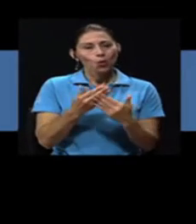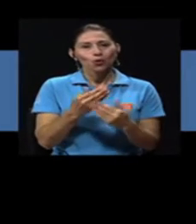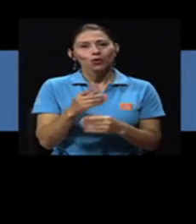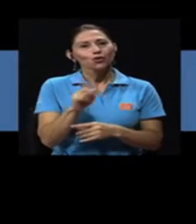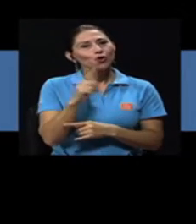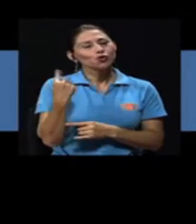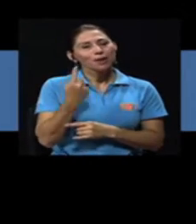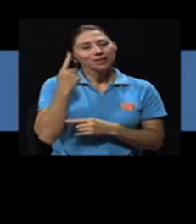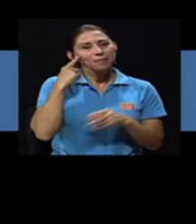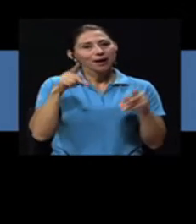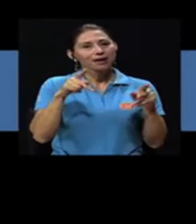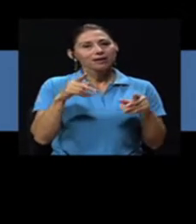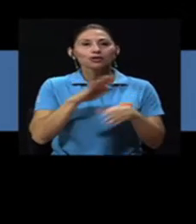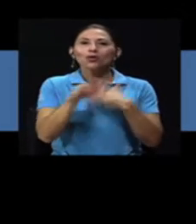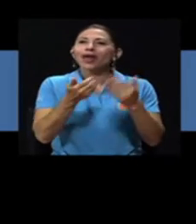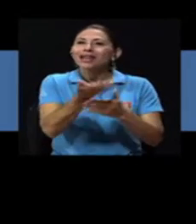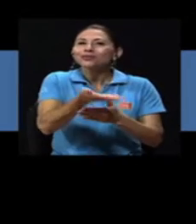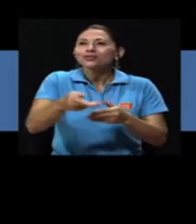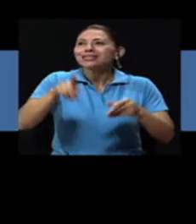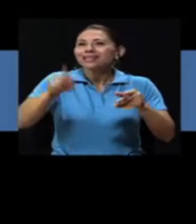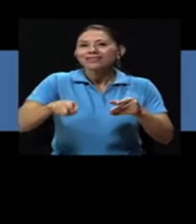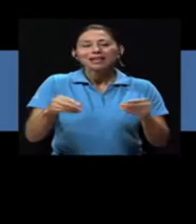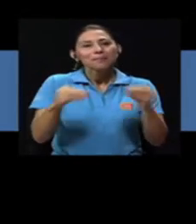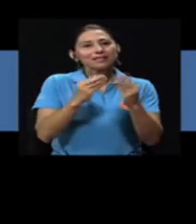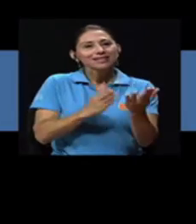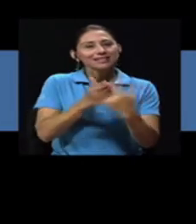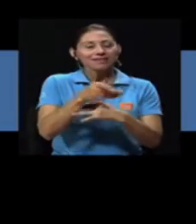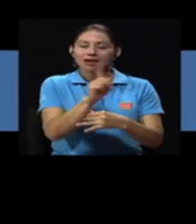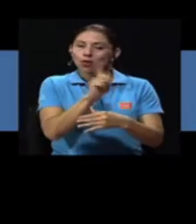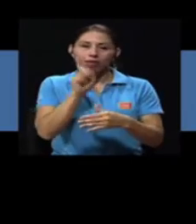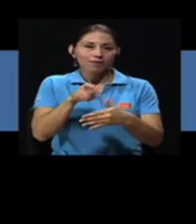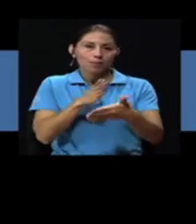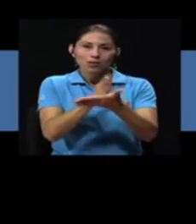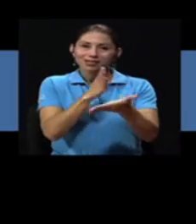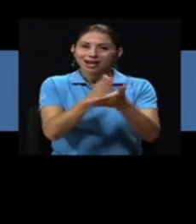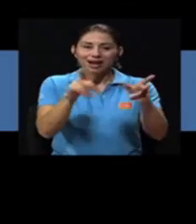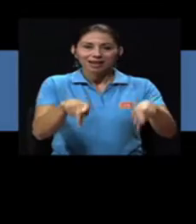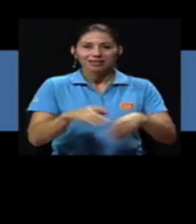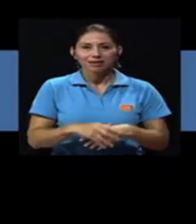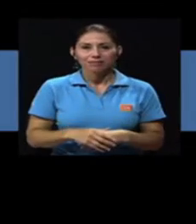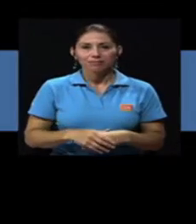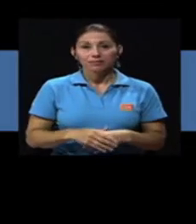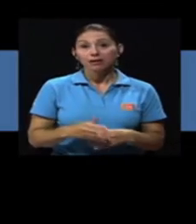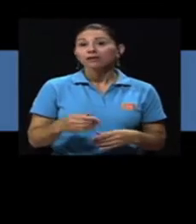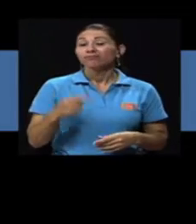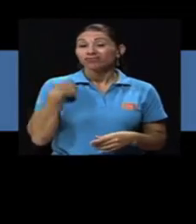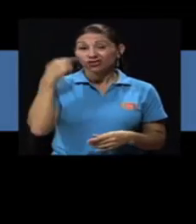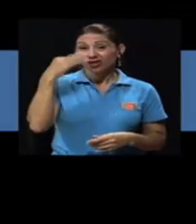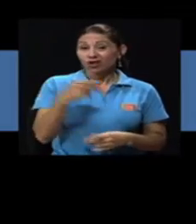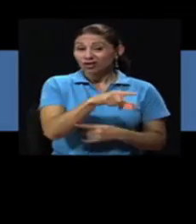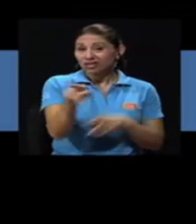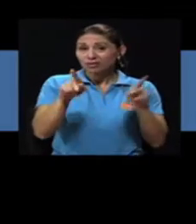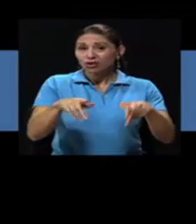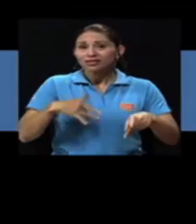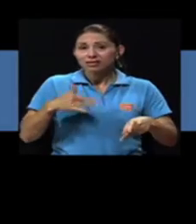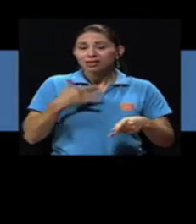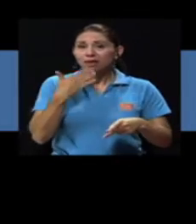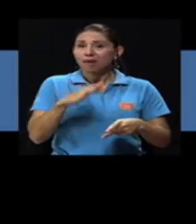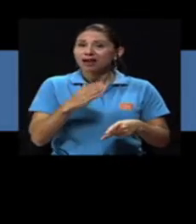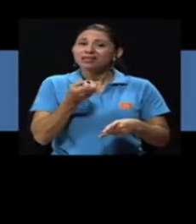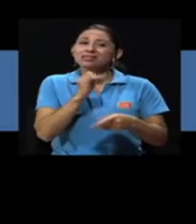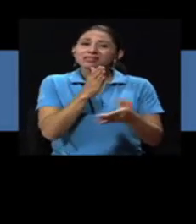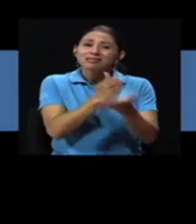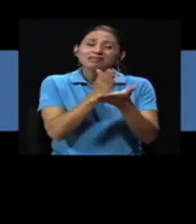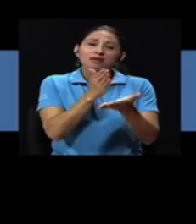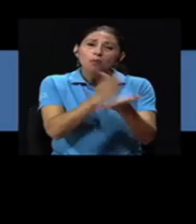más accesible a ellos, no solo como para personas que tengan menos peso o así y no molestando a la gente. De manera segura se sienten mal, tanto cuando los